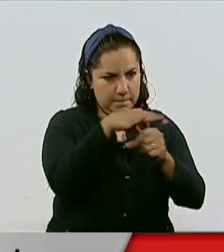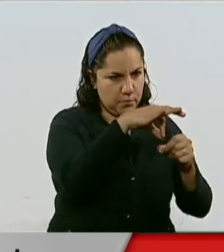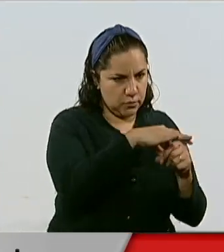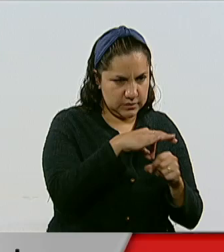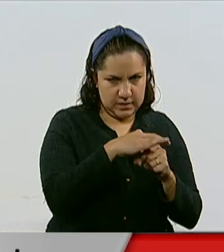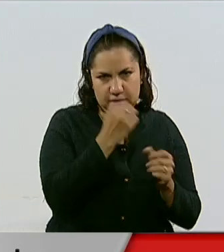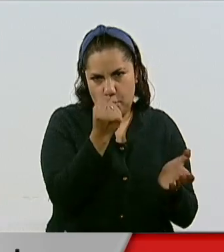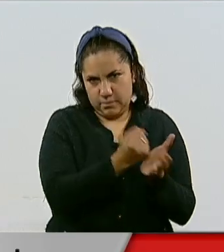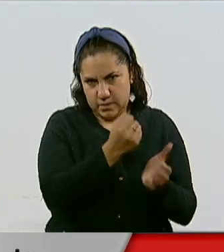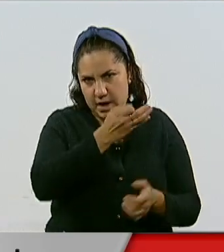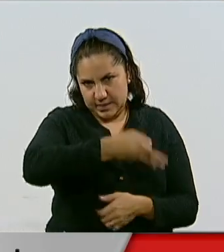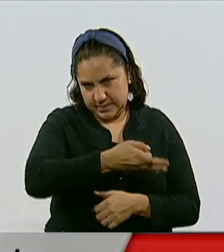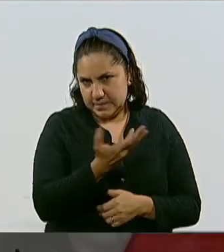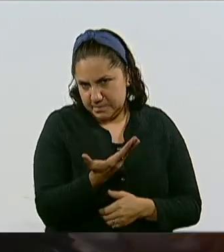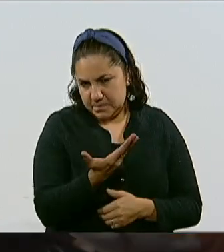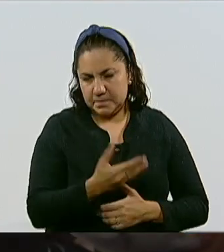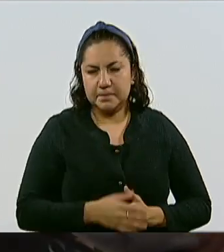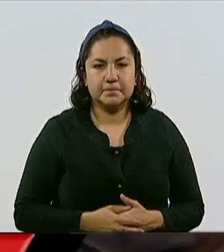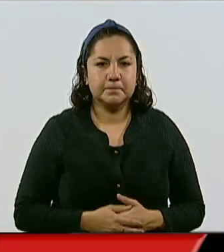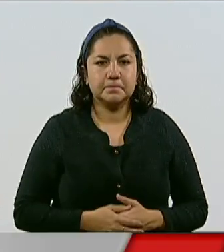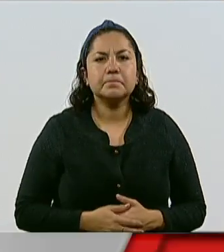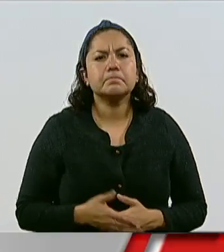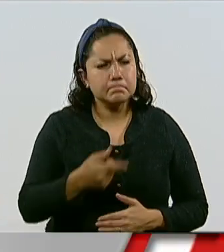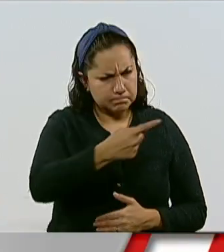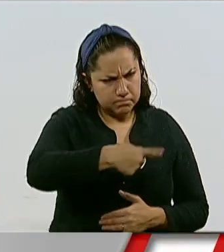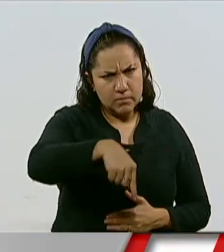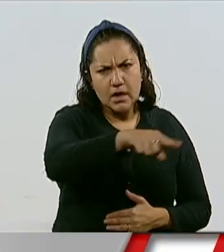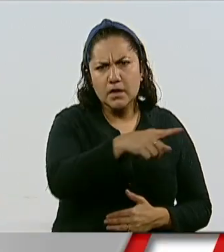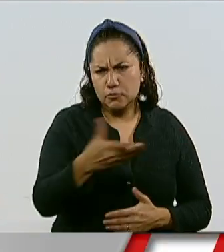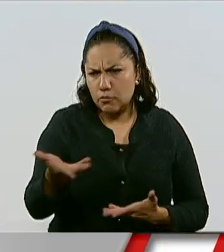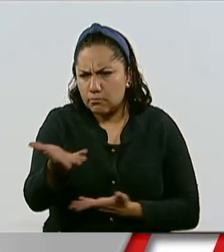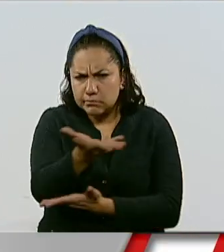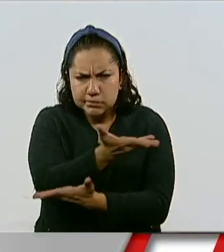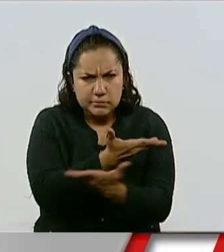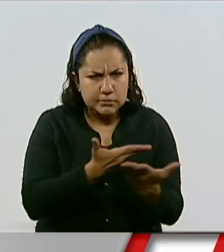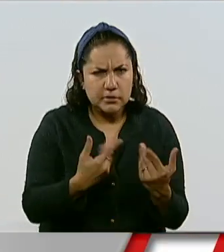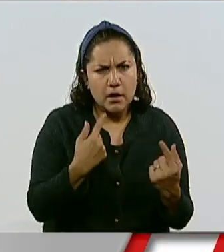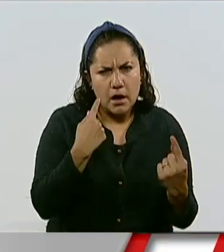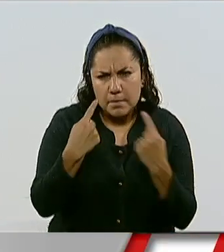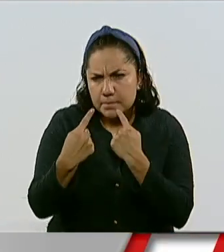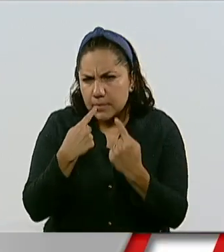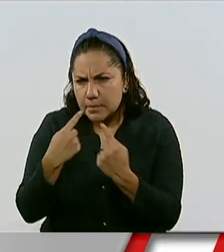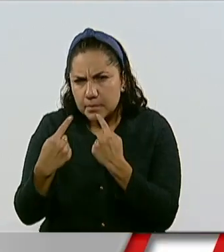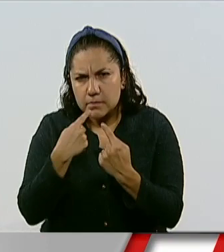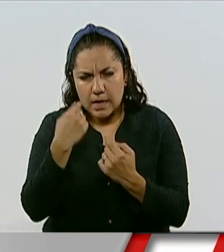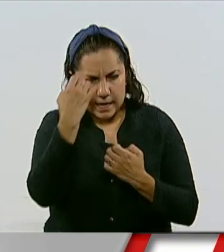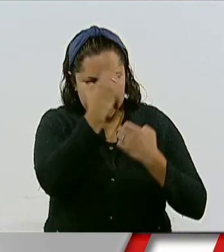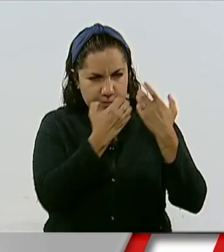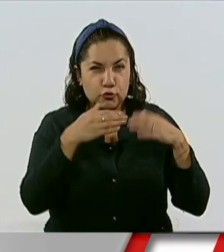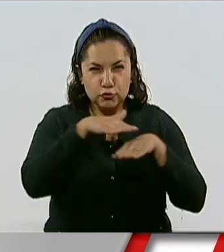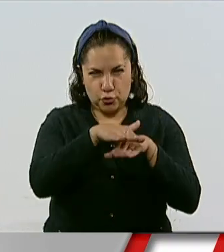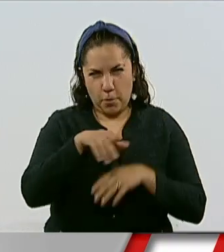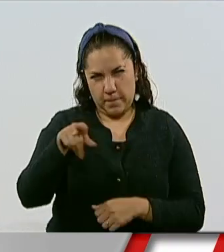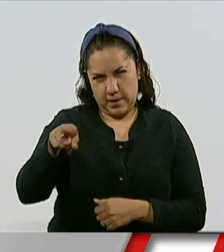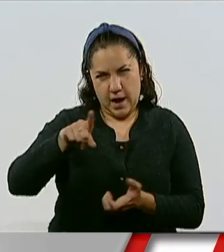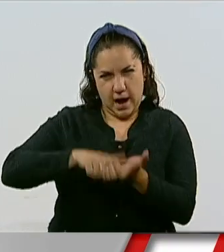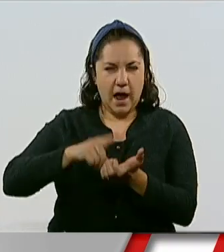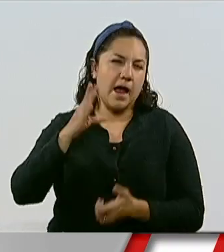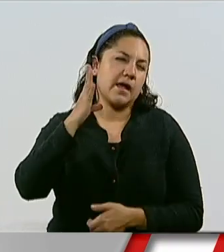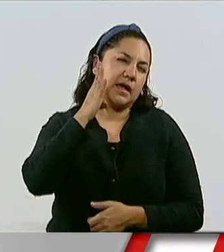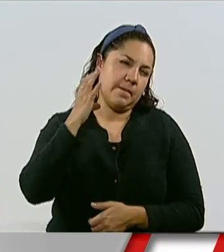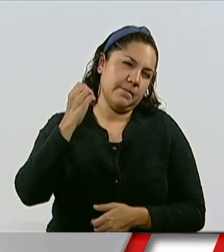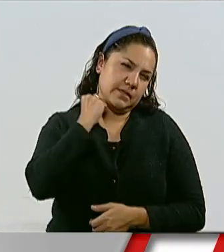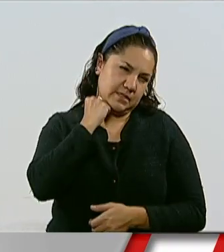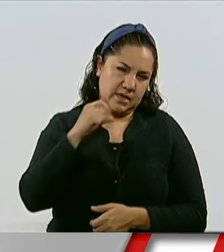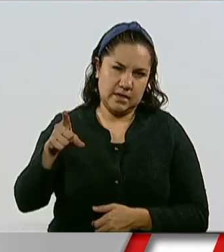Y vamos a construir con ellos una revisión puntual de la adenda que le han hecho al artículo 5.